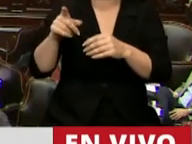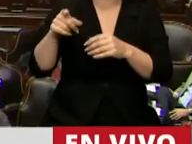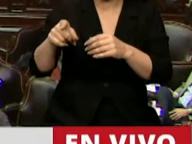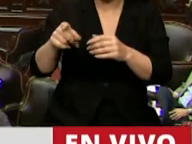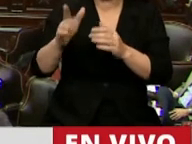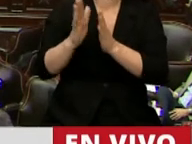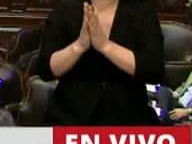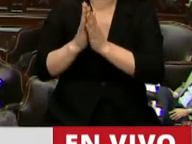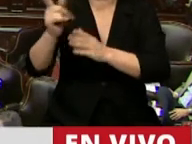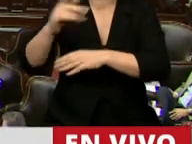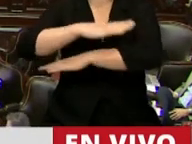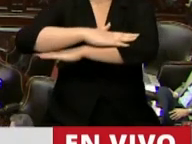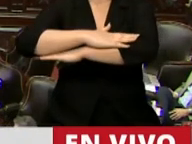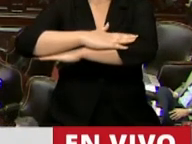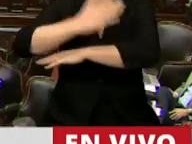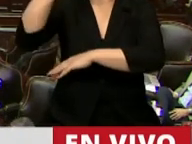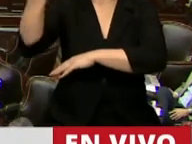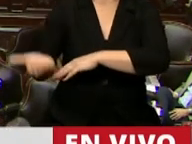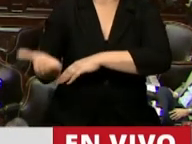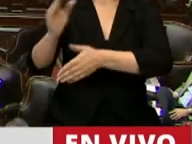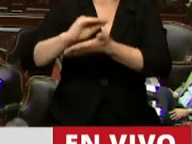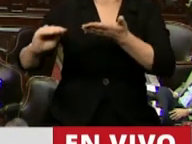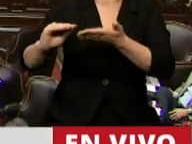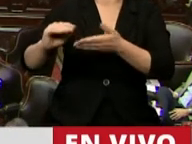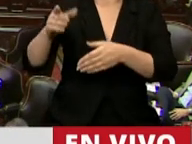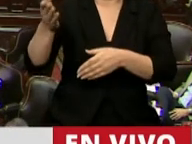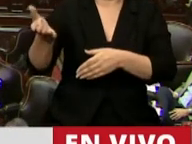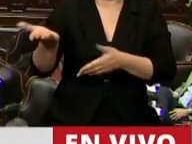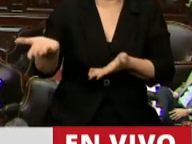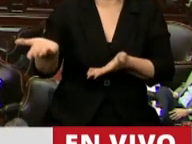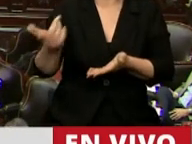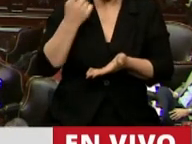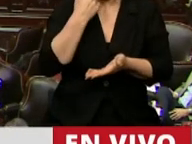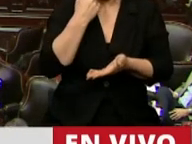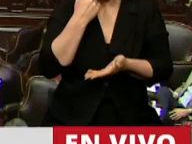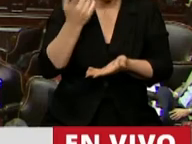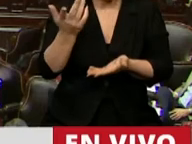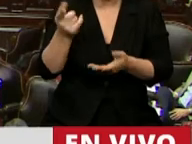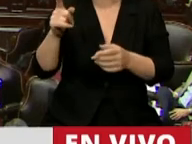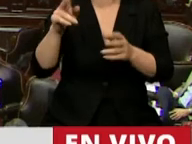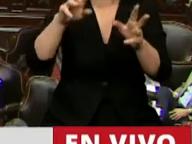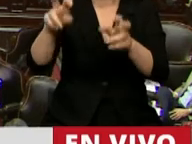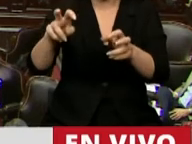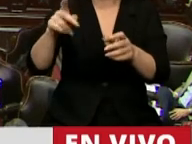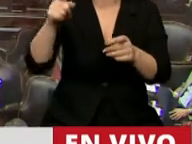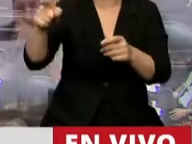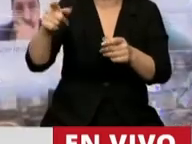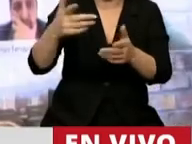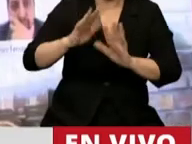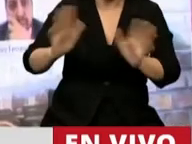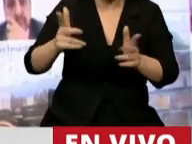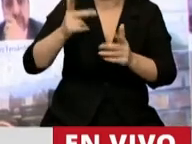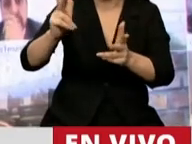el comportamiento que está teniendo este diputado y ver si realmente estas cuestiones de privilegio que se le